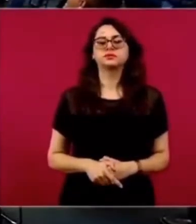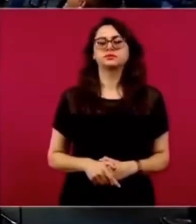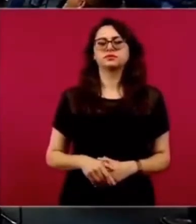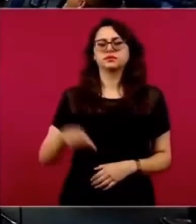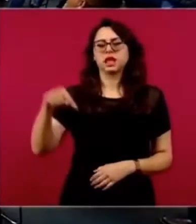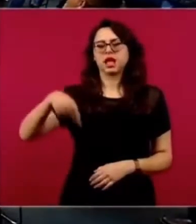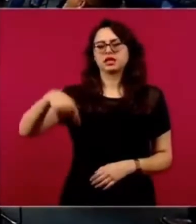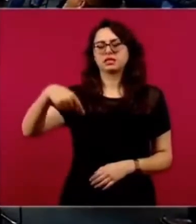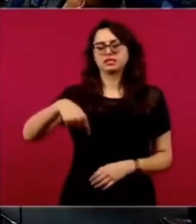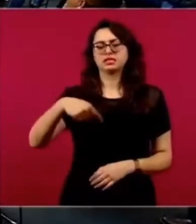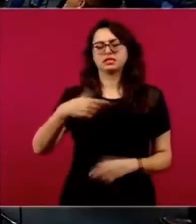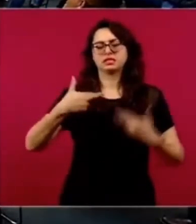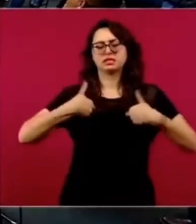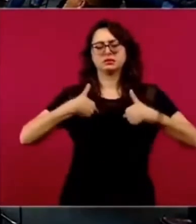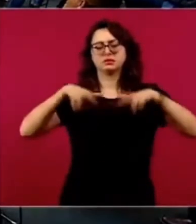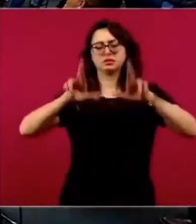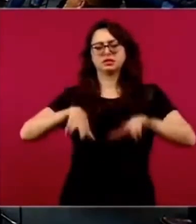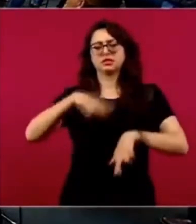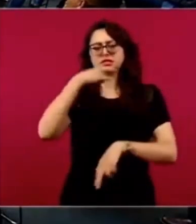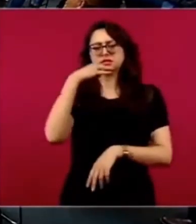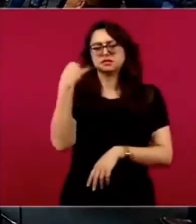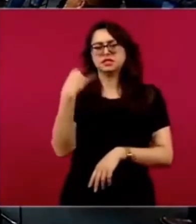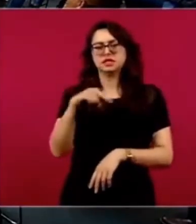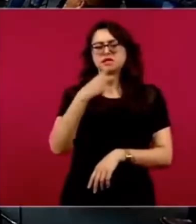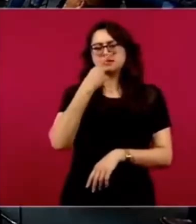voy a dar la carta para que le acepta.